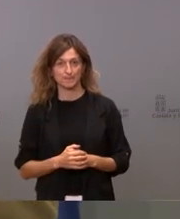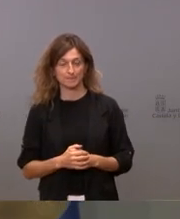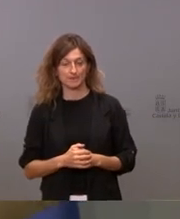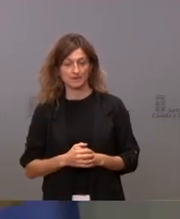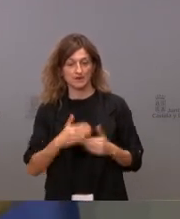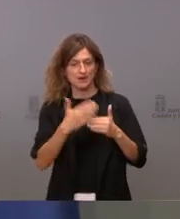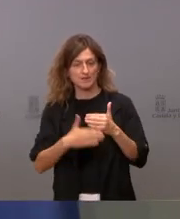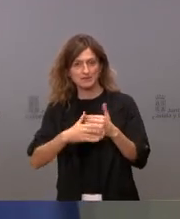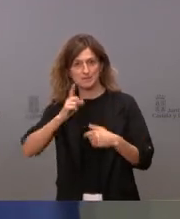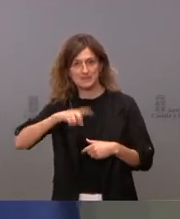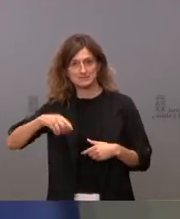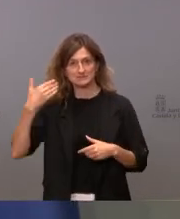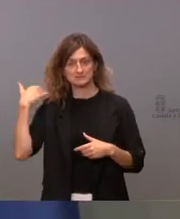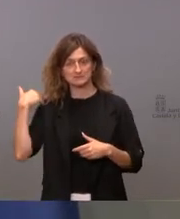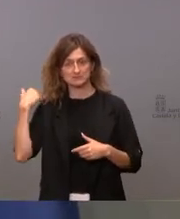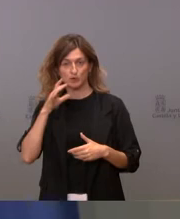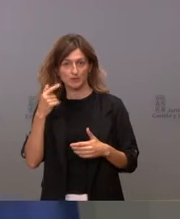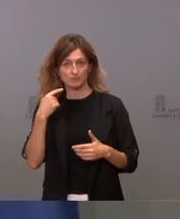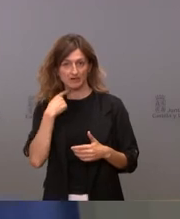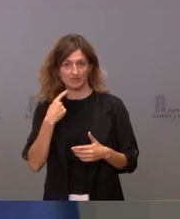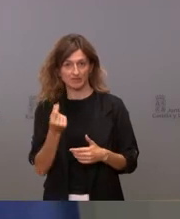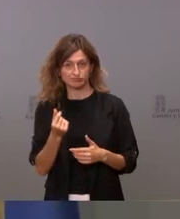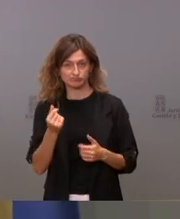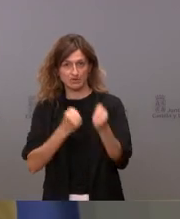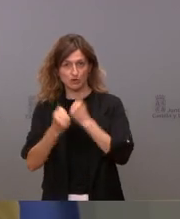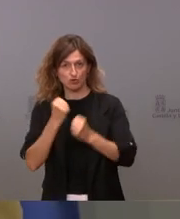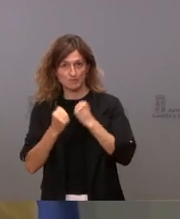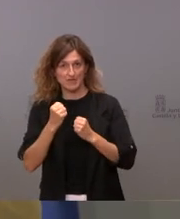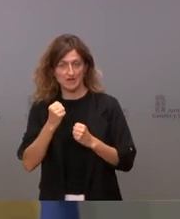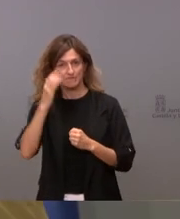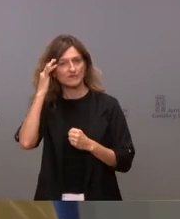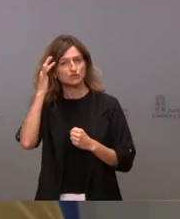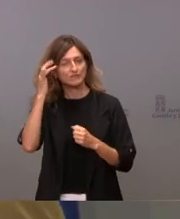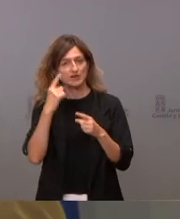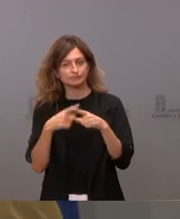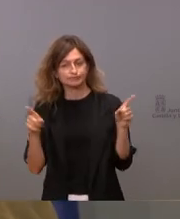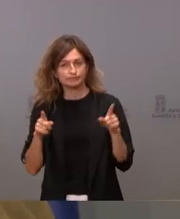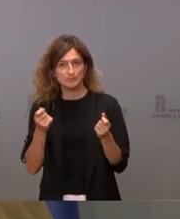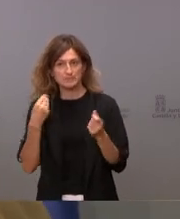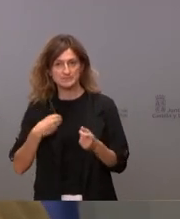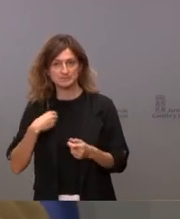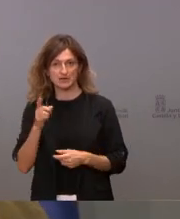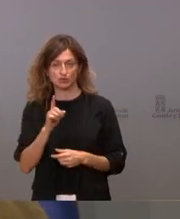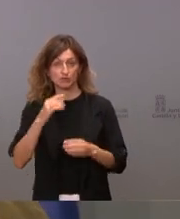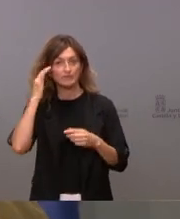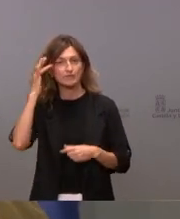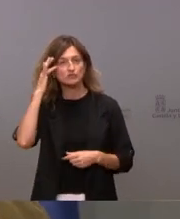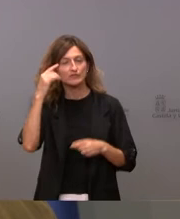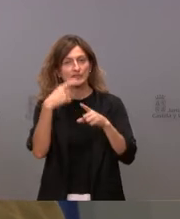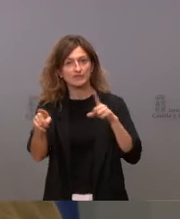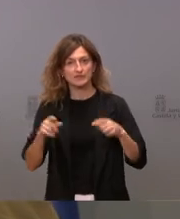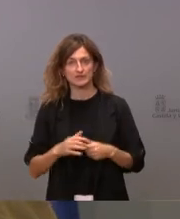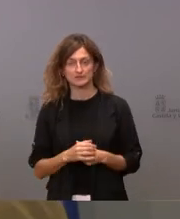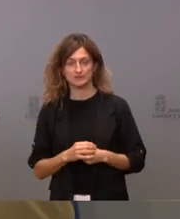Durante muchos meses se ha tenido una pérdida económica diferente. Es una filosofía que no es exactamente la misma. Es una filosofía diferente.